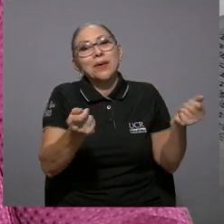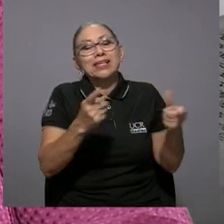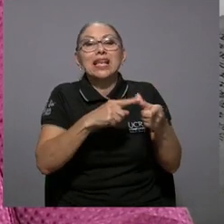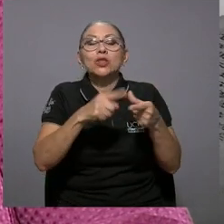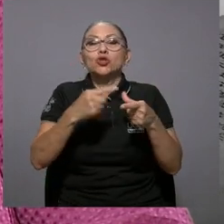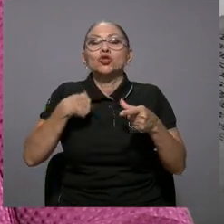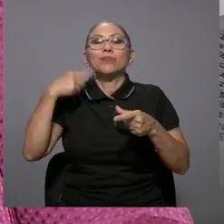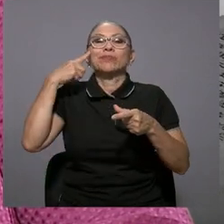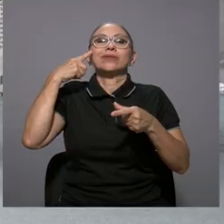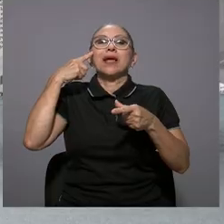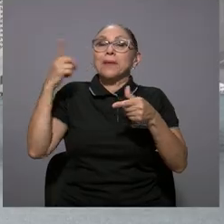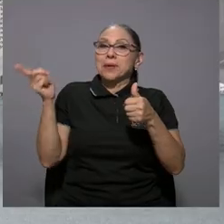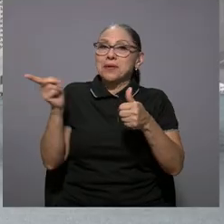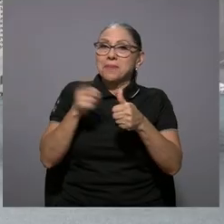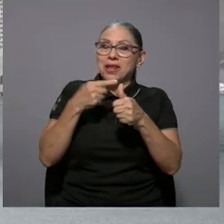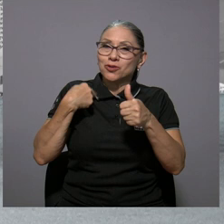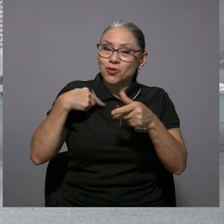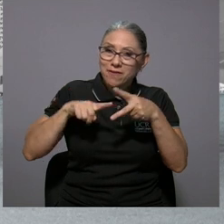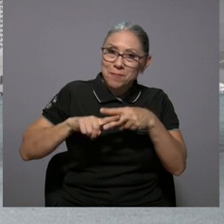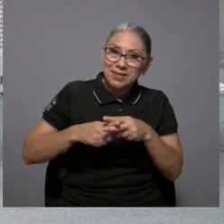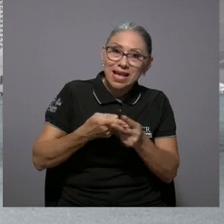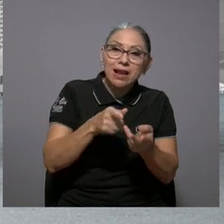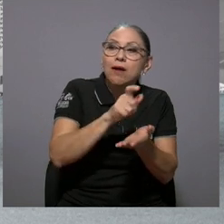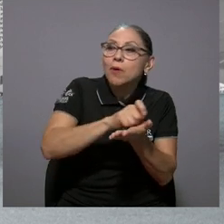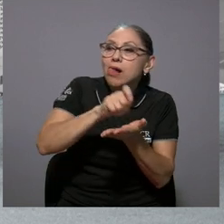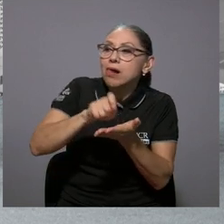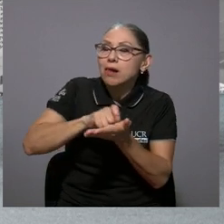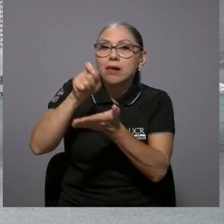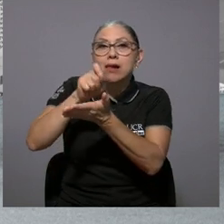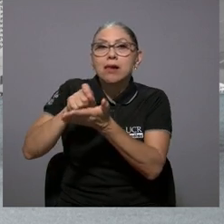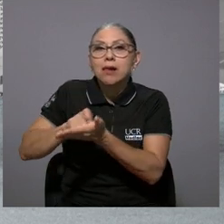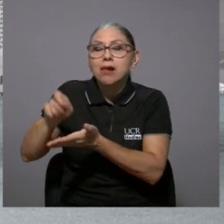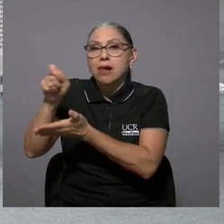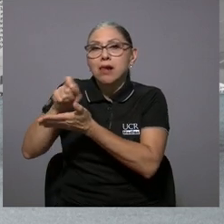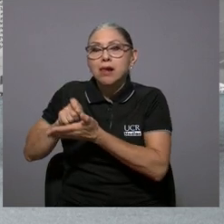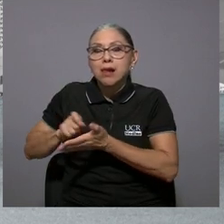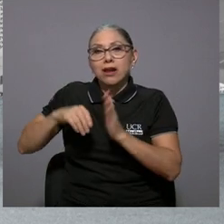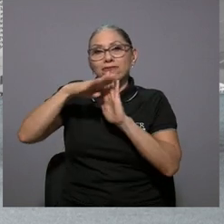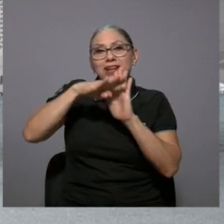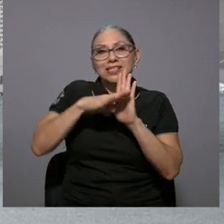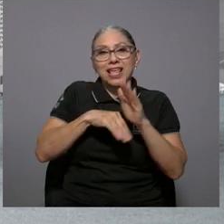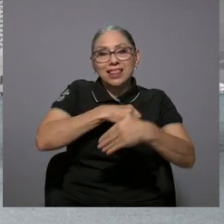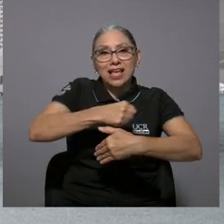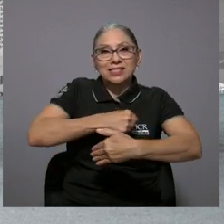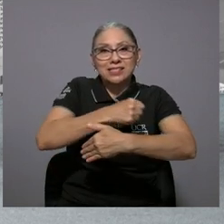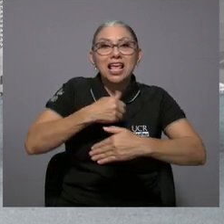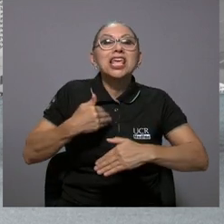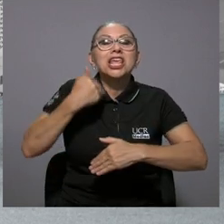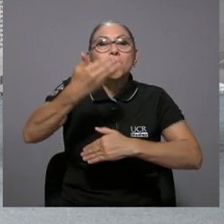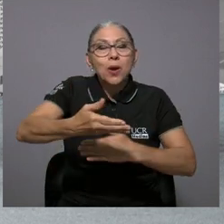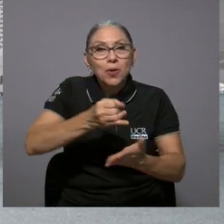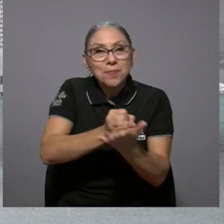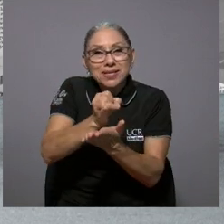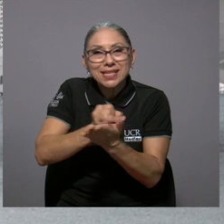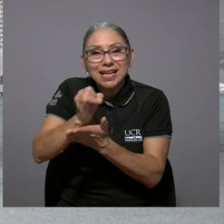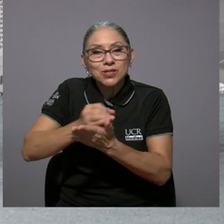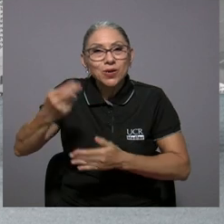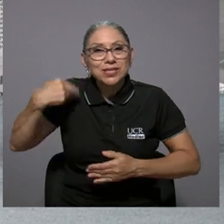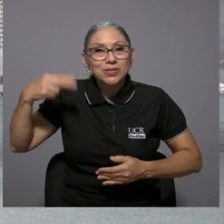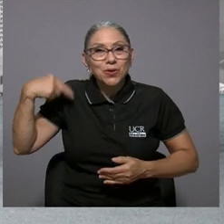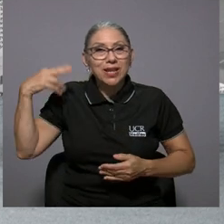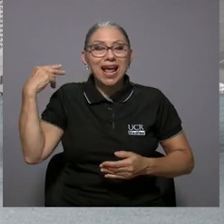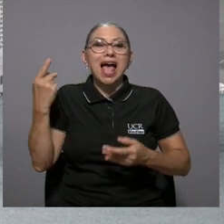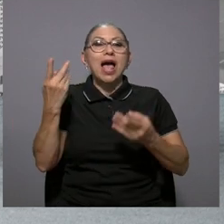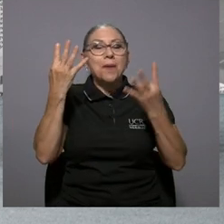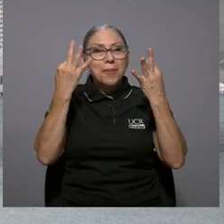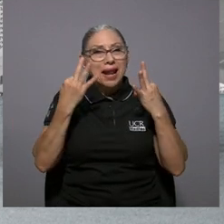de primero recolección de recetas y de investigación histórica al mismo tiempo